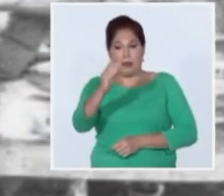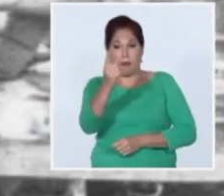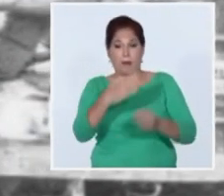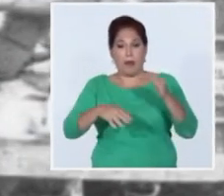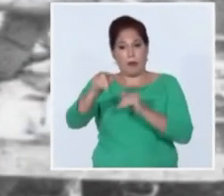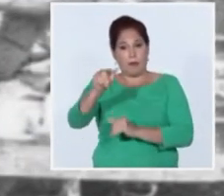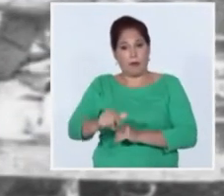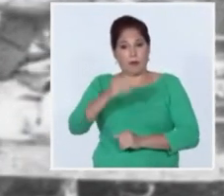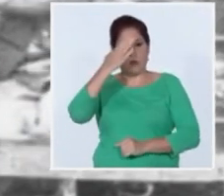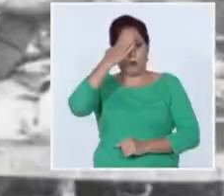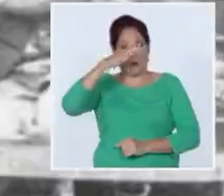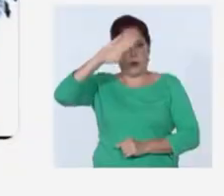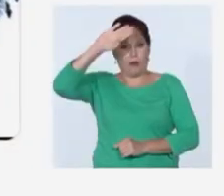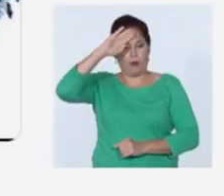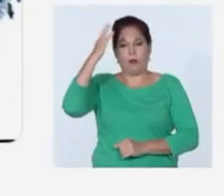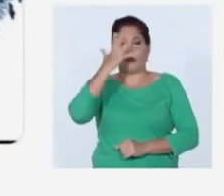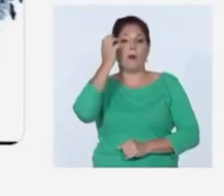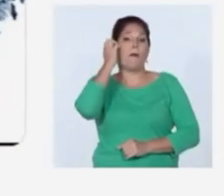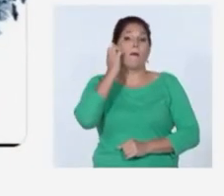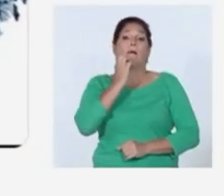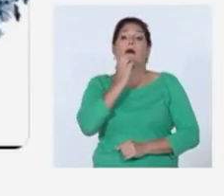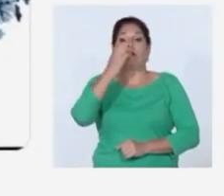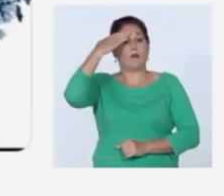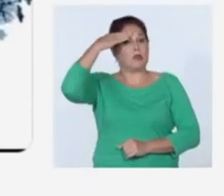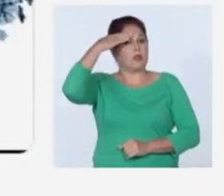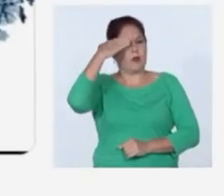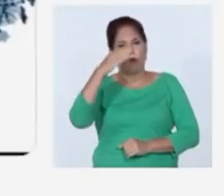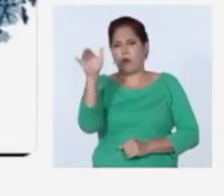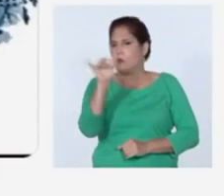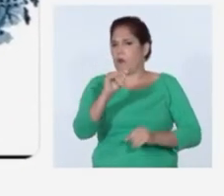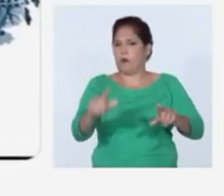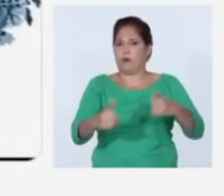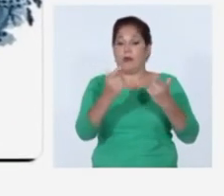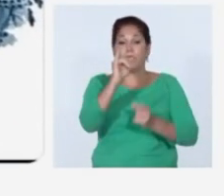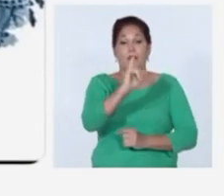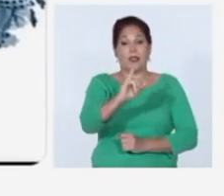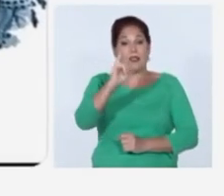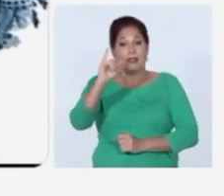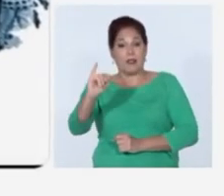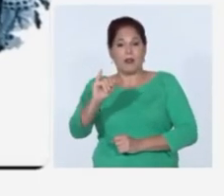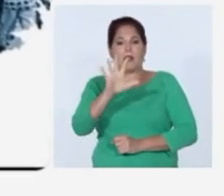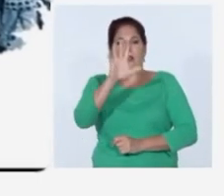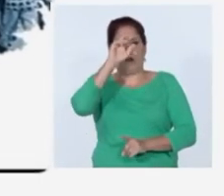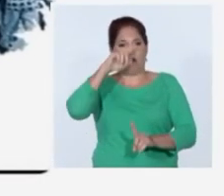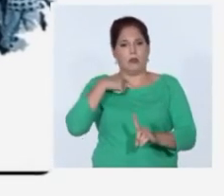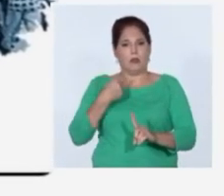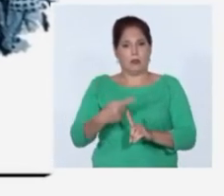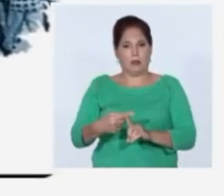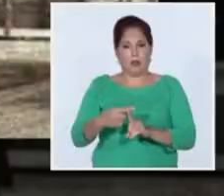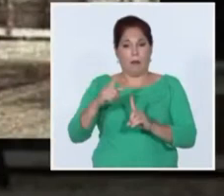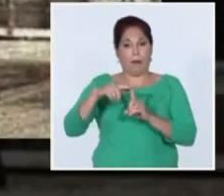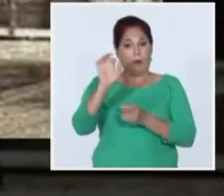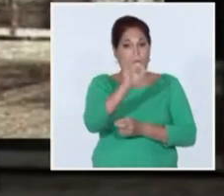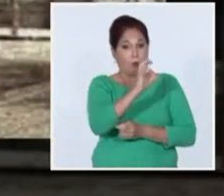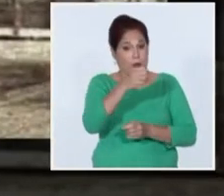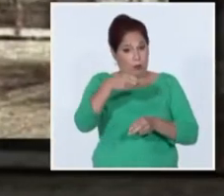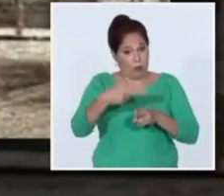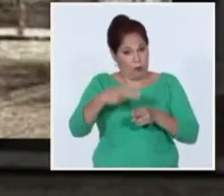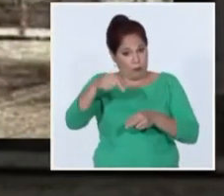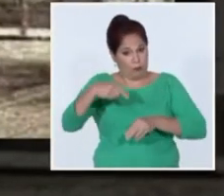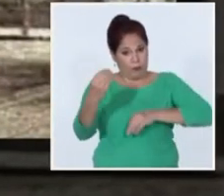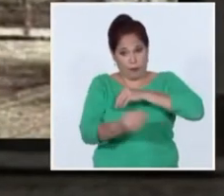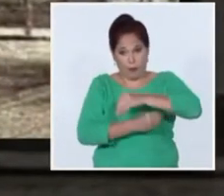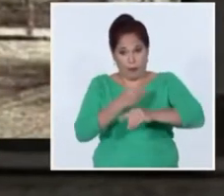la república Manuel Marrero Cruz saludó el aniversario 66 del hecho histórico desde su cuenta en X el jefe de gobierno